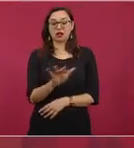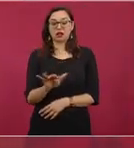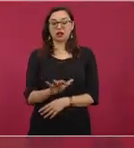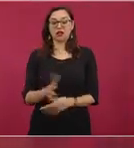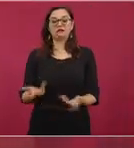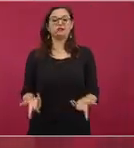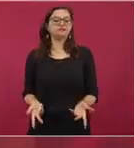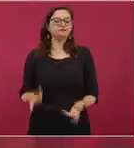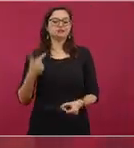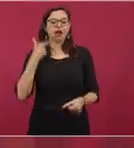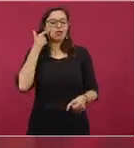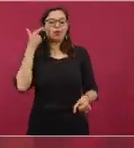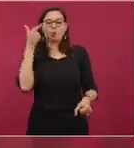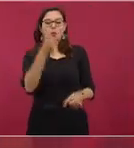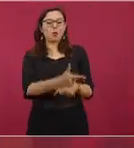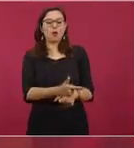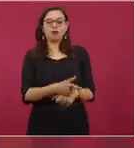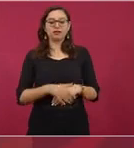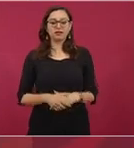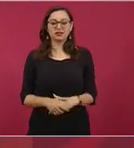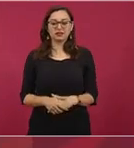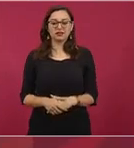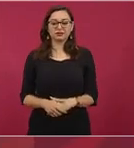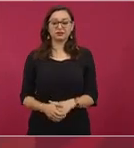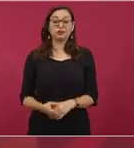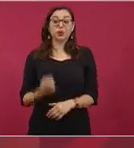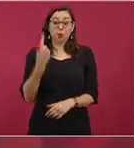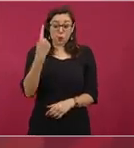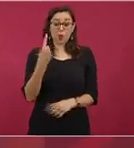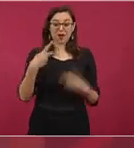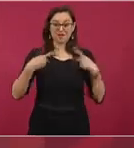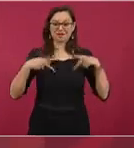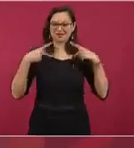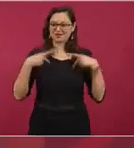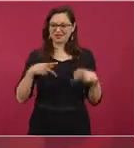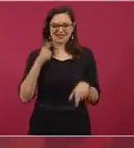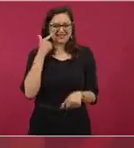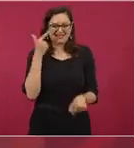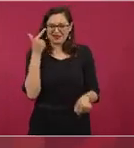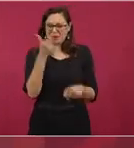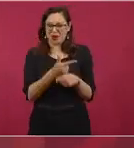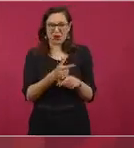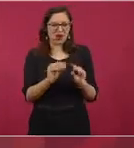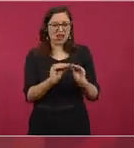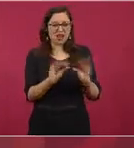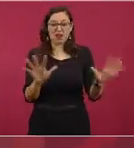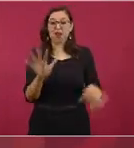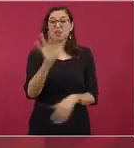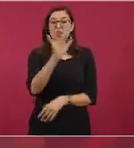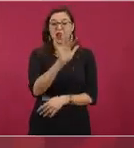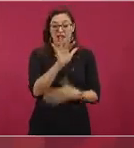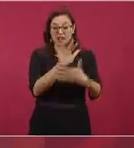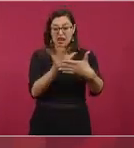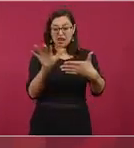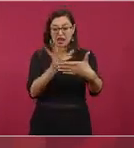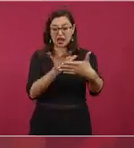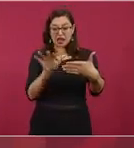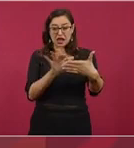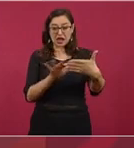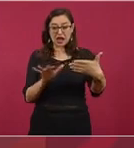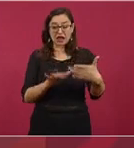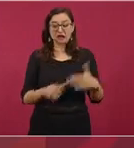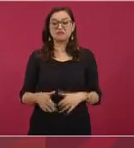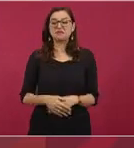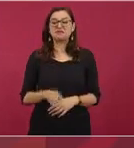a uno lo ponen a leer, a decir que yo debería de conocer el